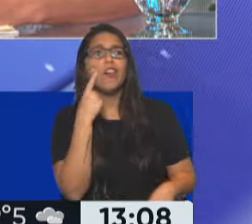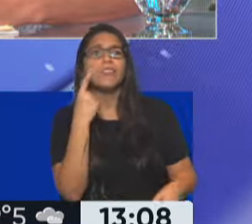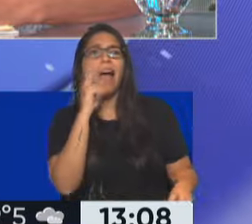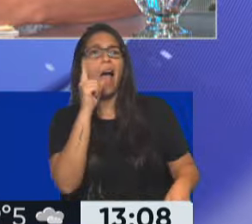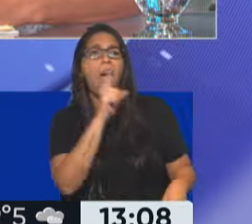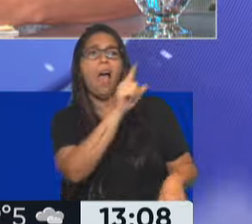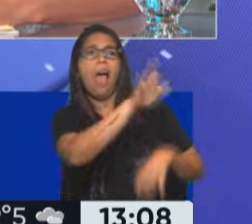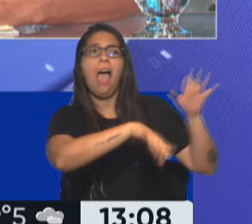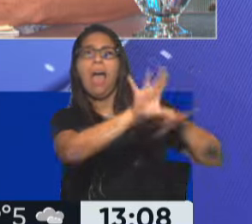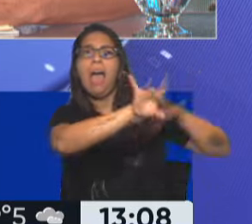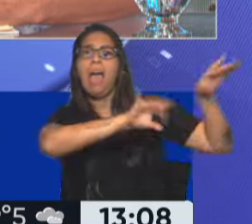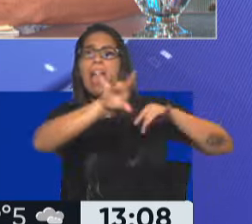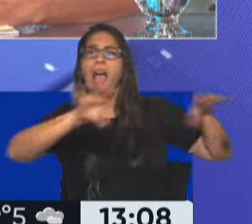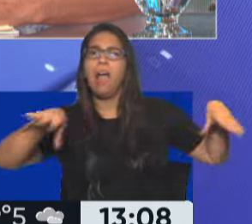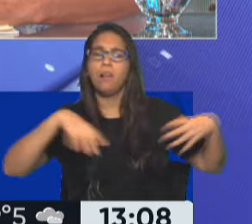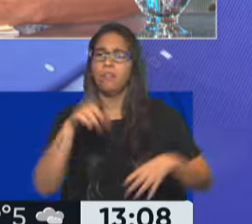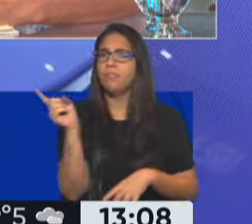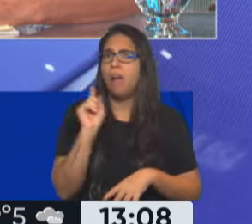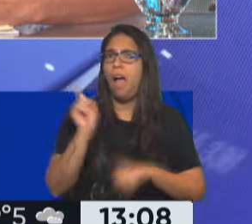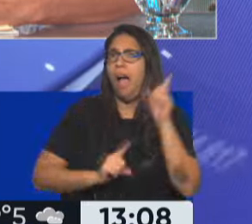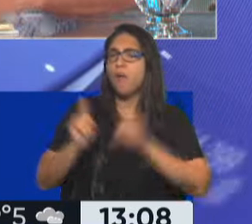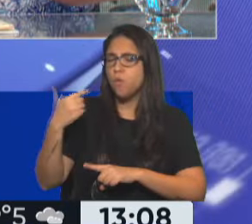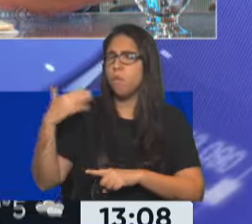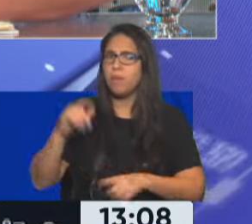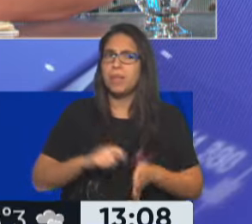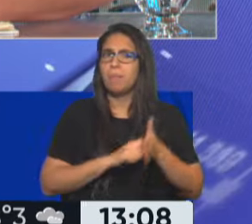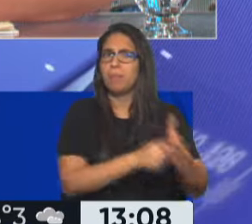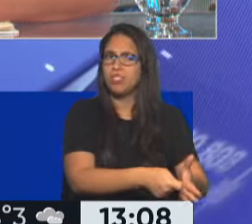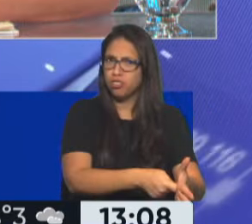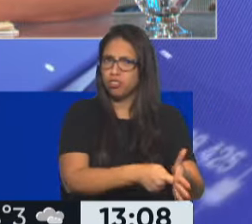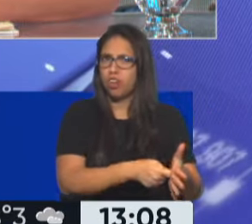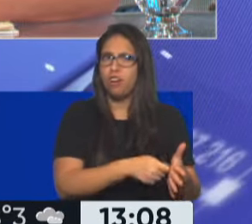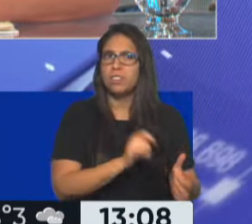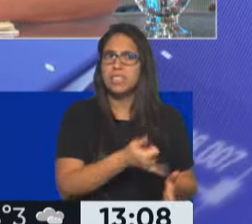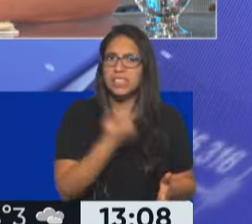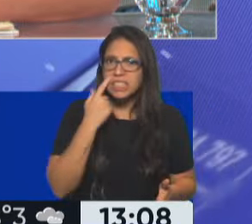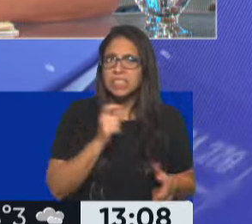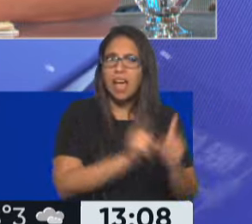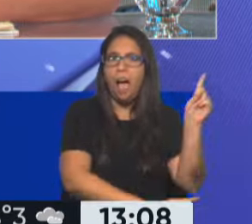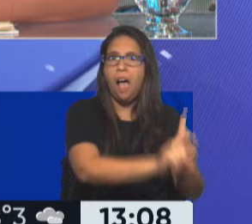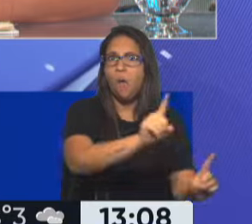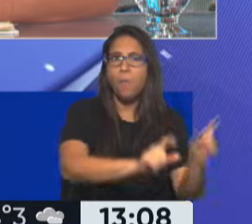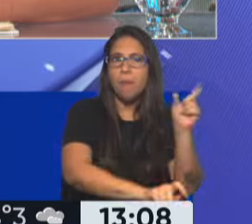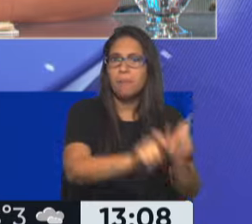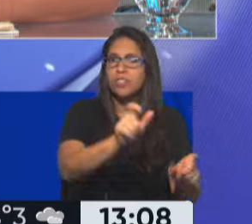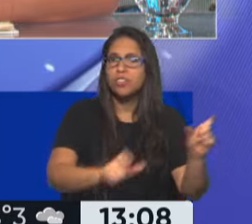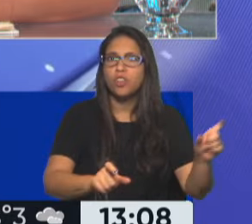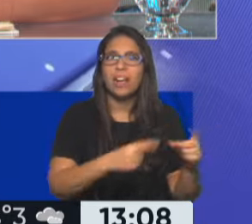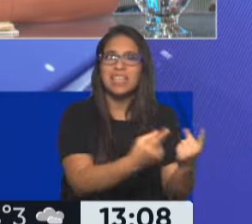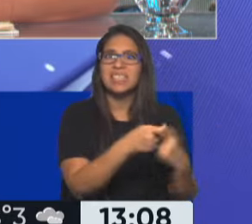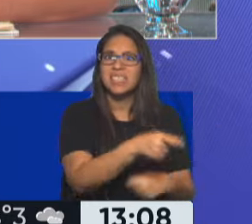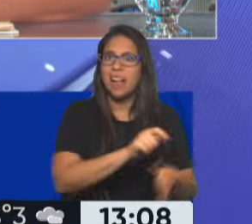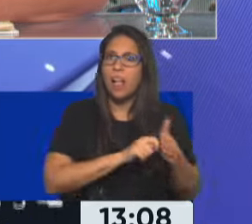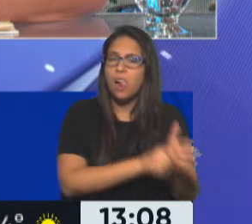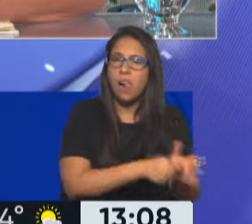probable que alguno o alguna haya ejercido presión o clientelismo sobre alguna persona con necesidad,